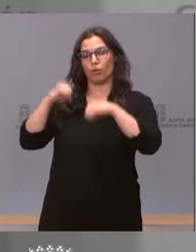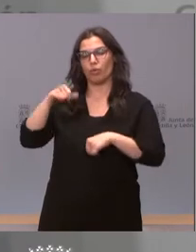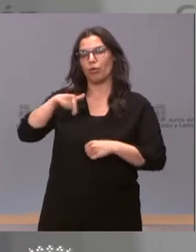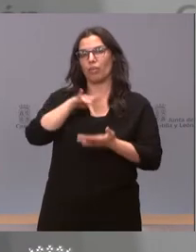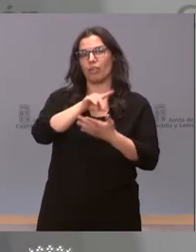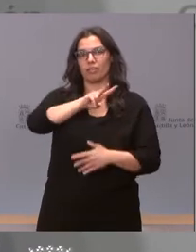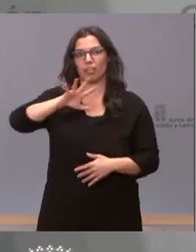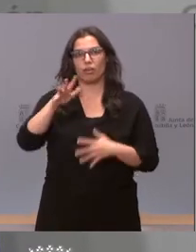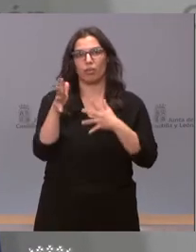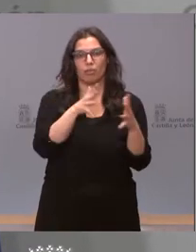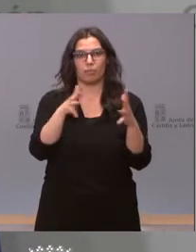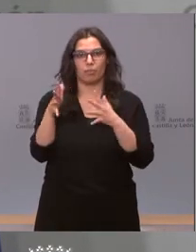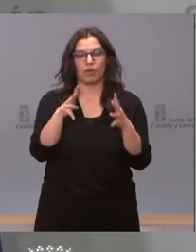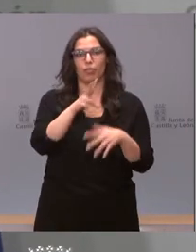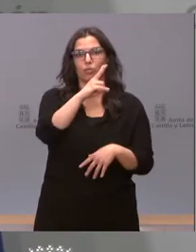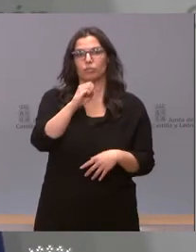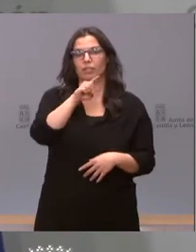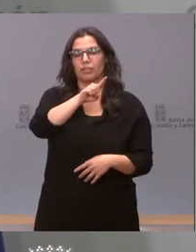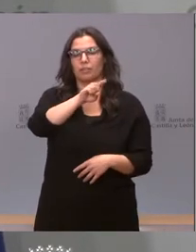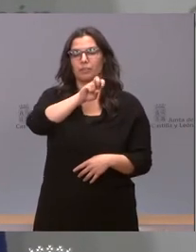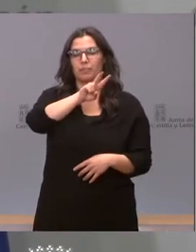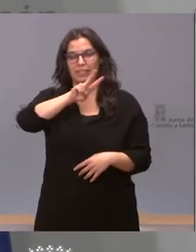de marzo de 2021.